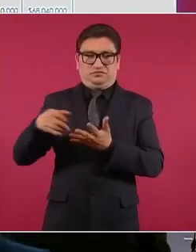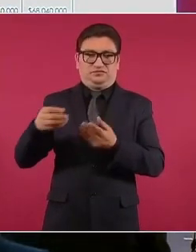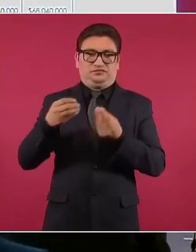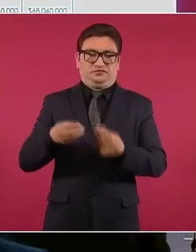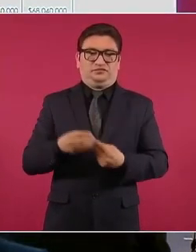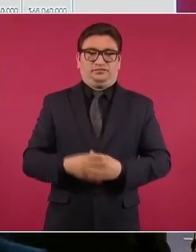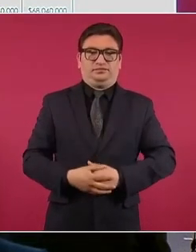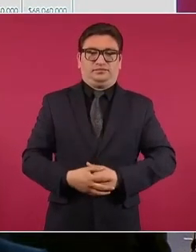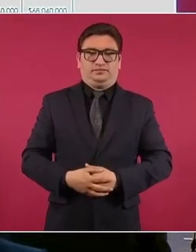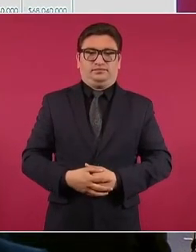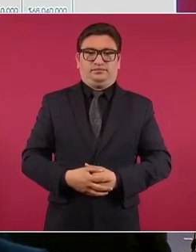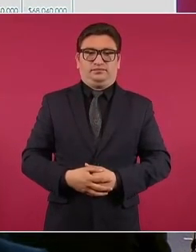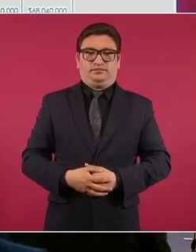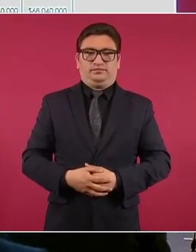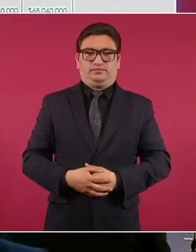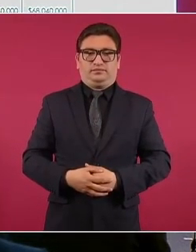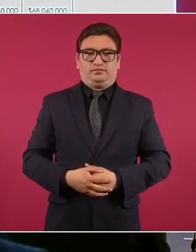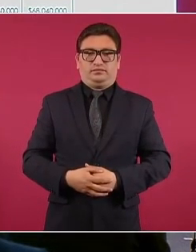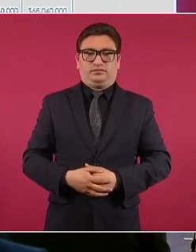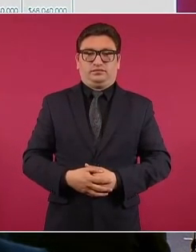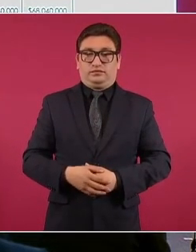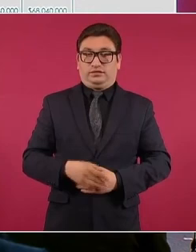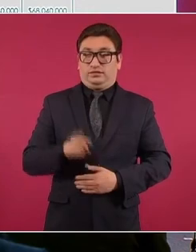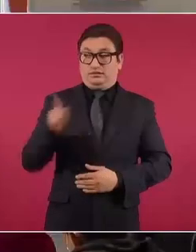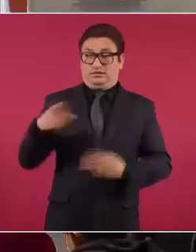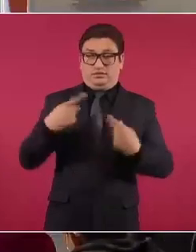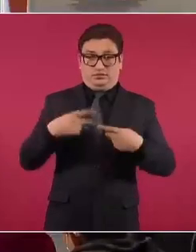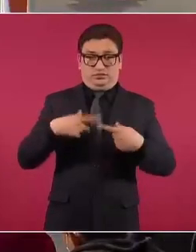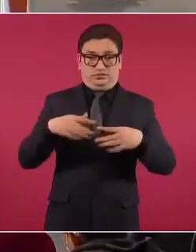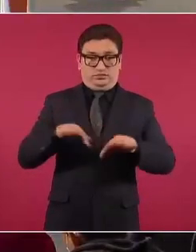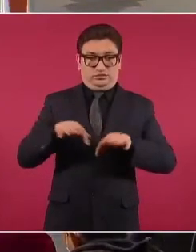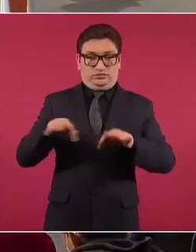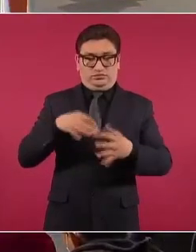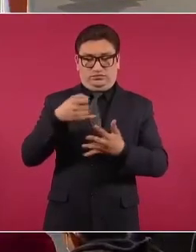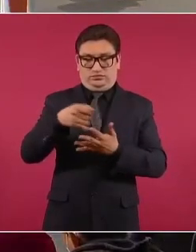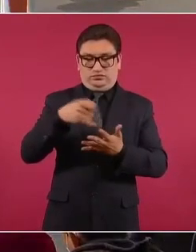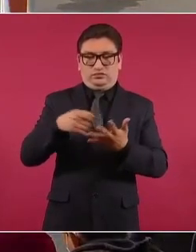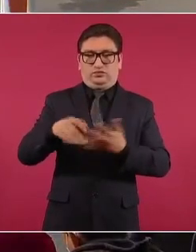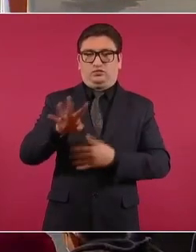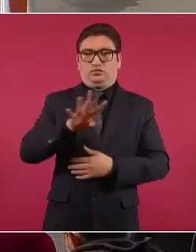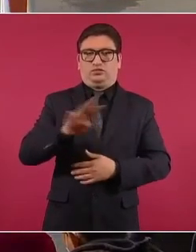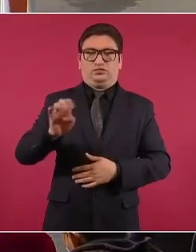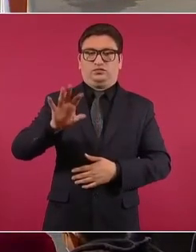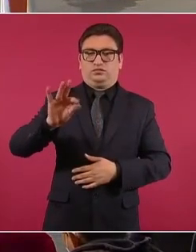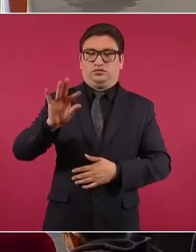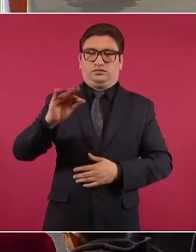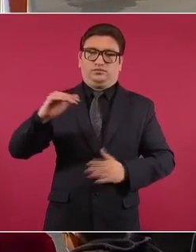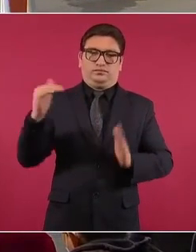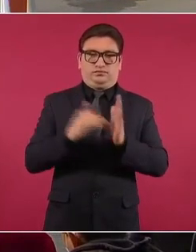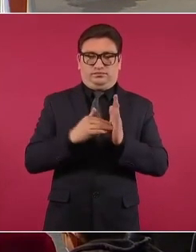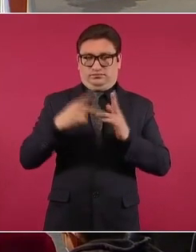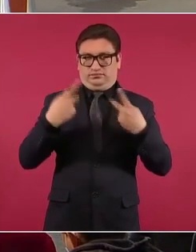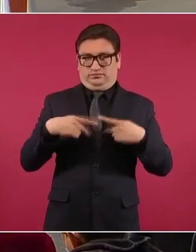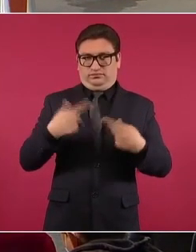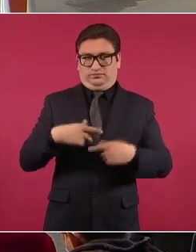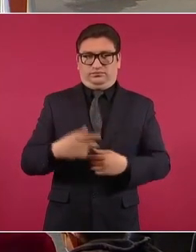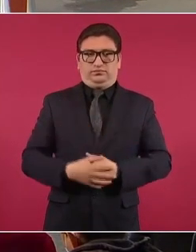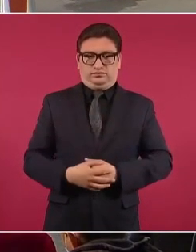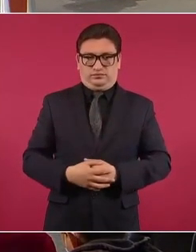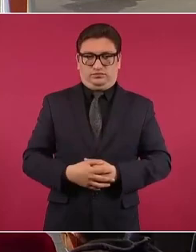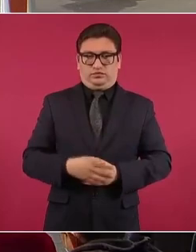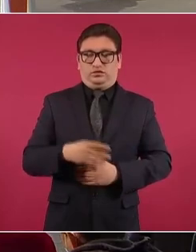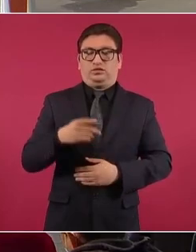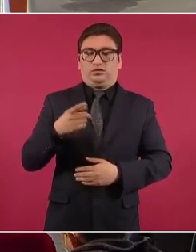Y trabajan como sembradores 440 mil campesinos que